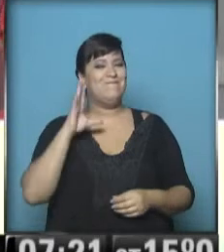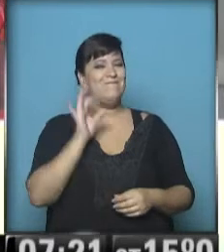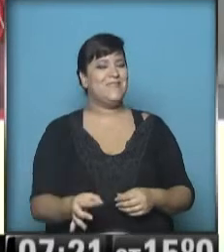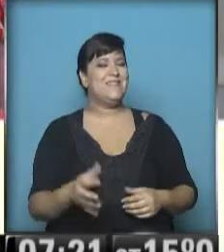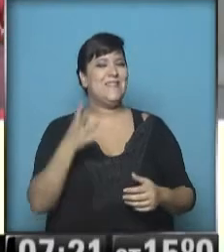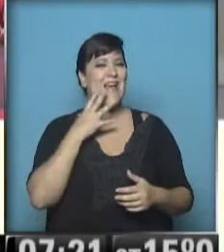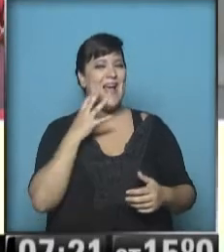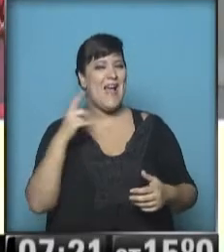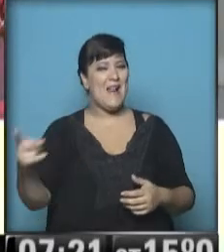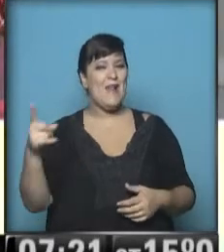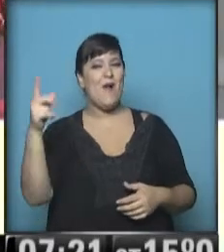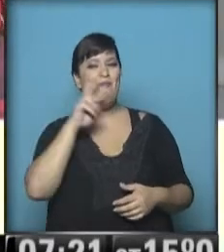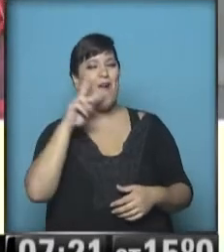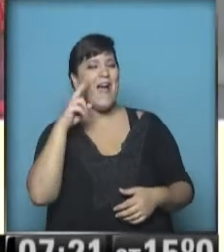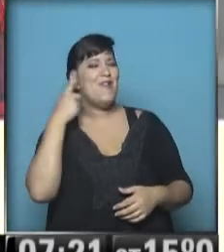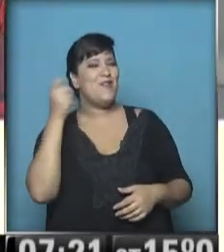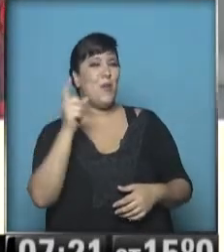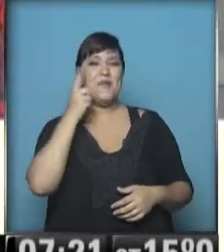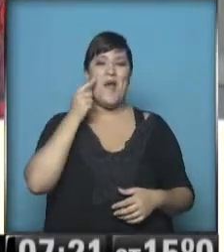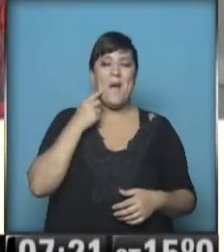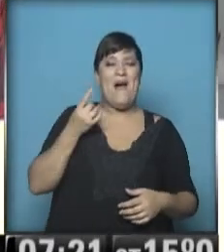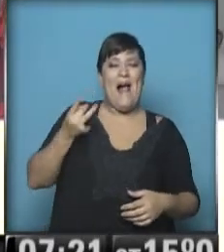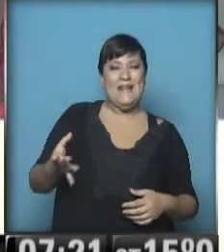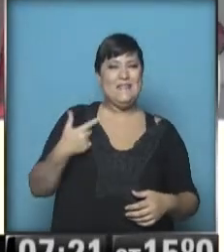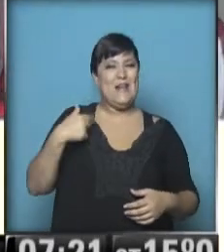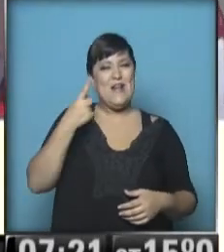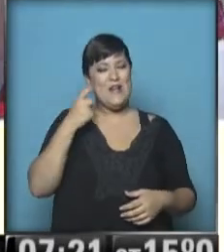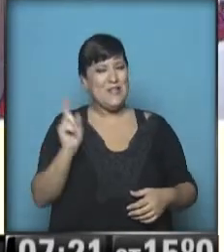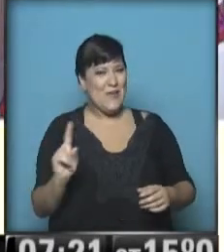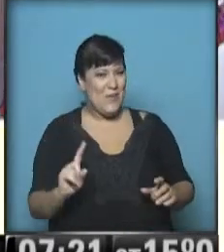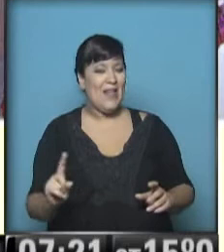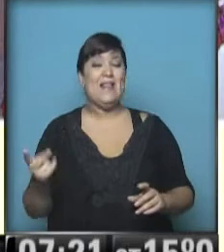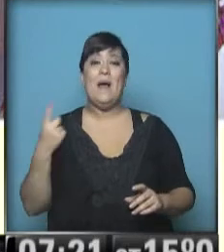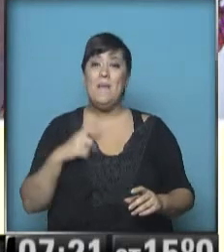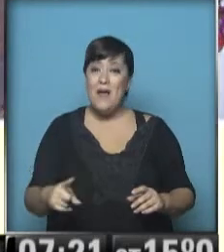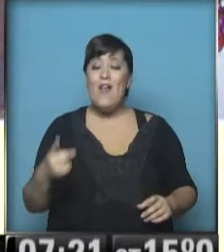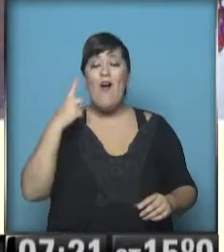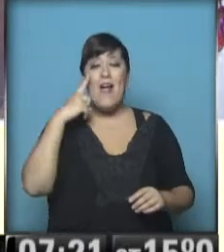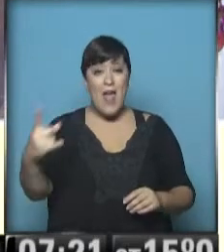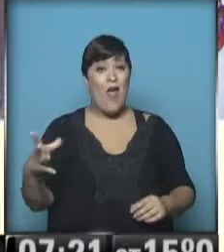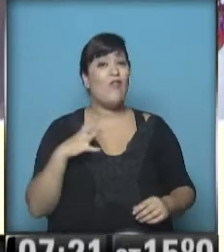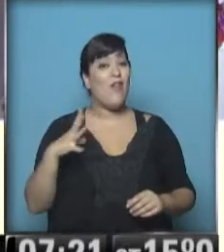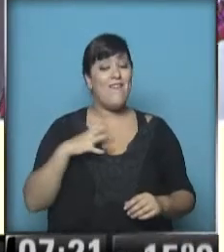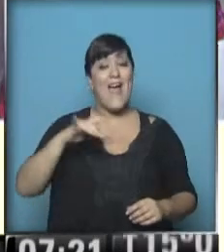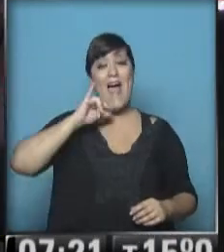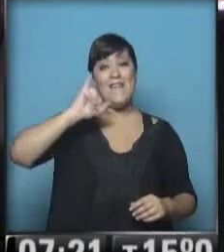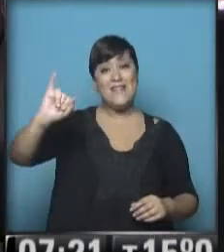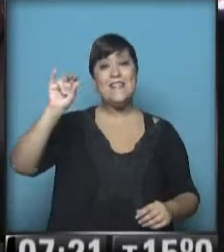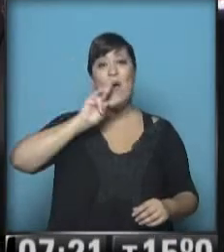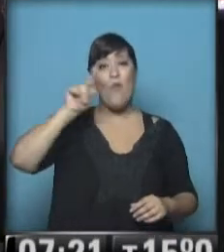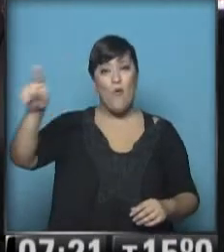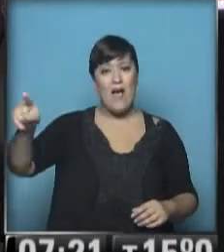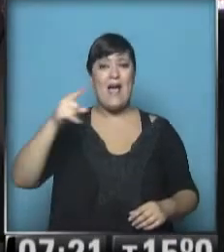Lourdes no percibió a la perfección. me apoyó la emoción. Creo que todavía, para darte una pista a Lourdes, tiene que ver con